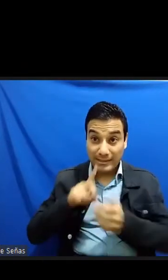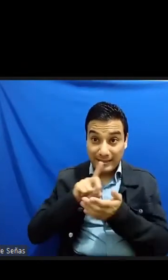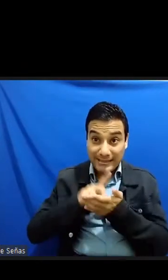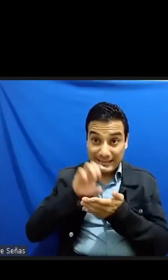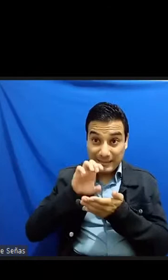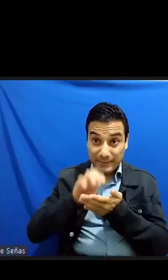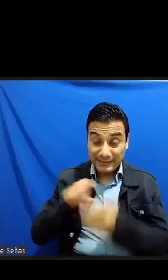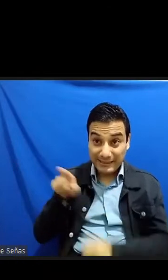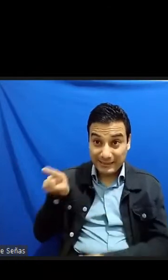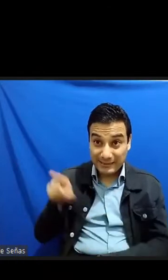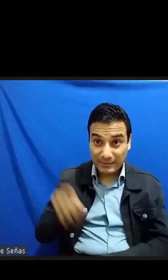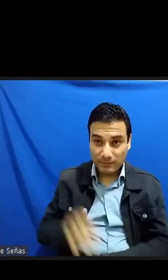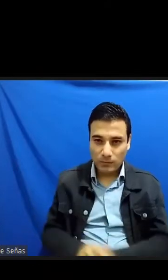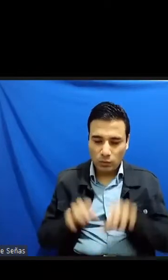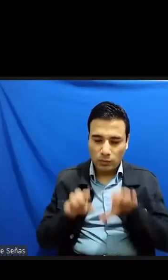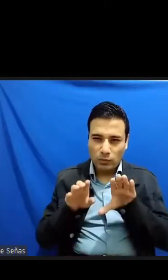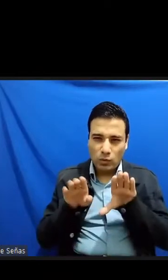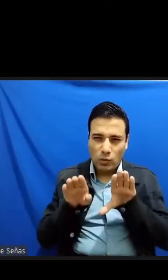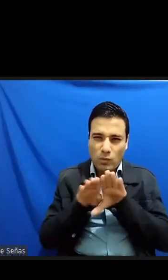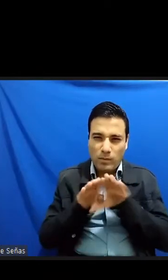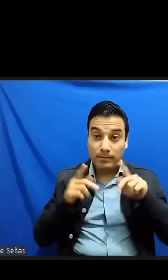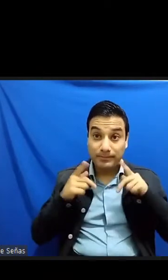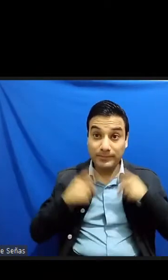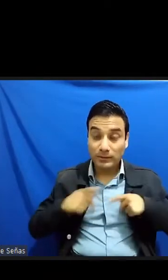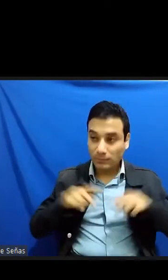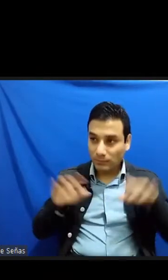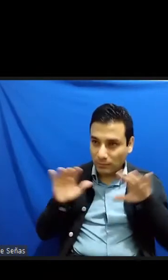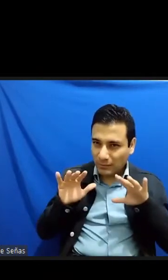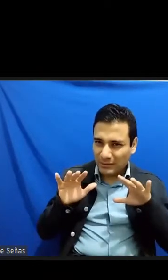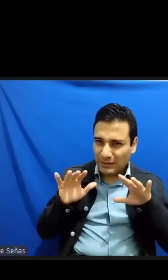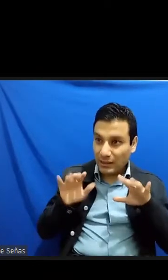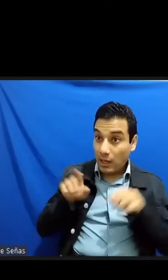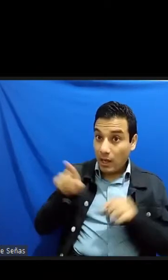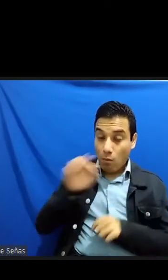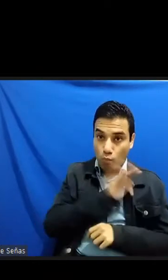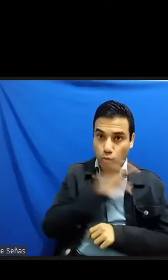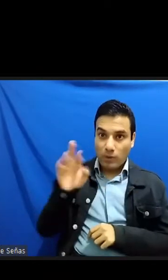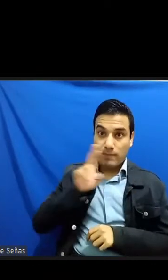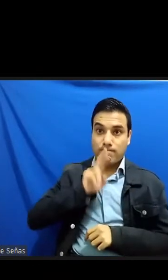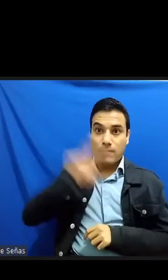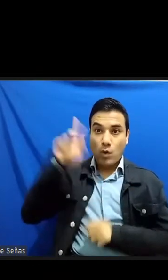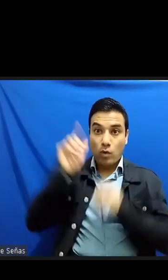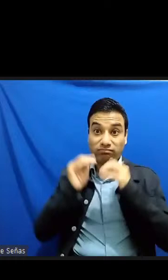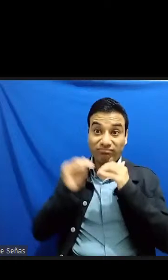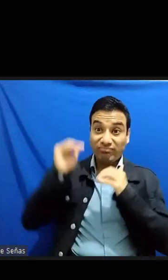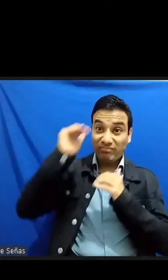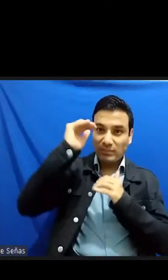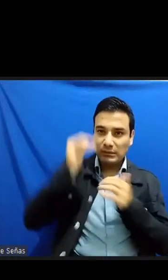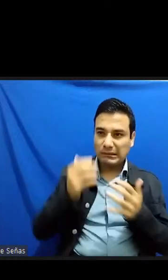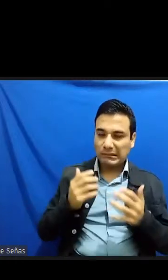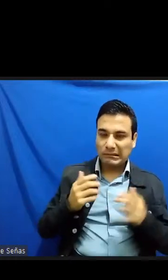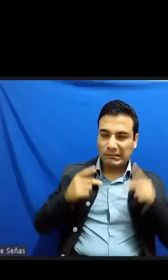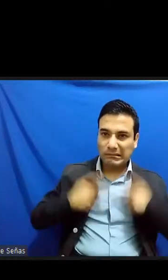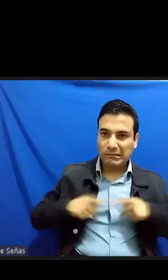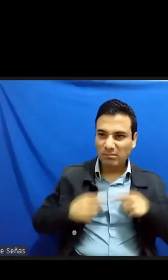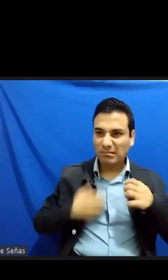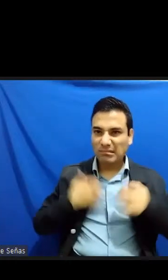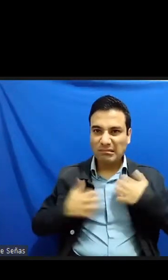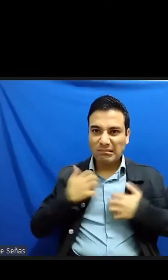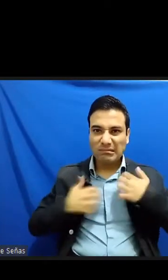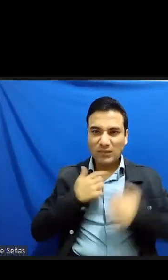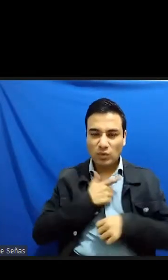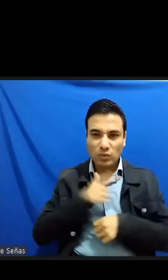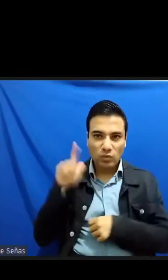cuando el resto descubre que puede ser mejor que los demás fue tal la animadversión que desató